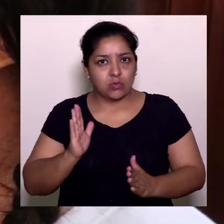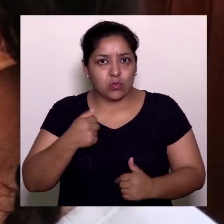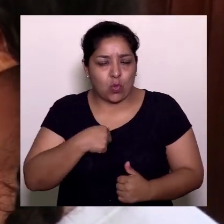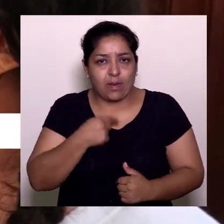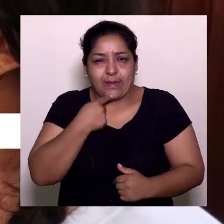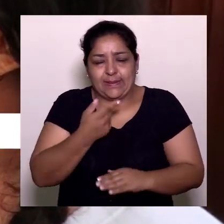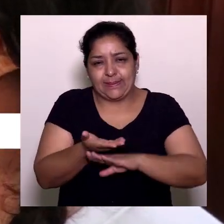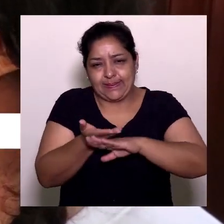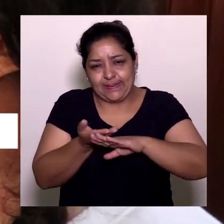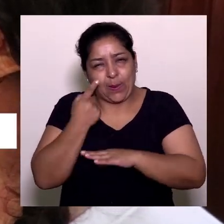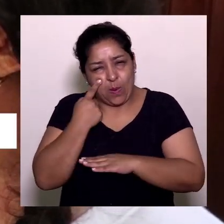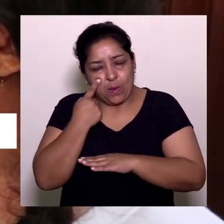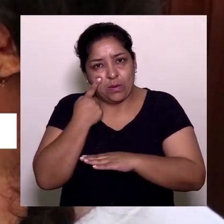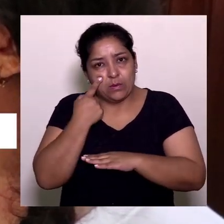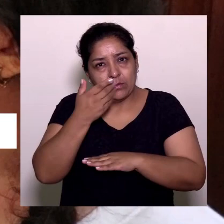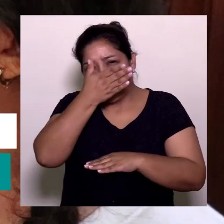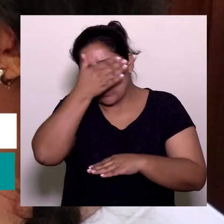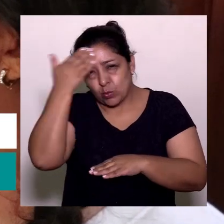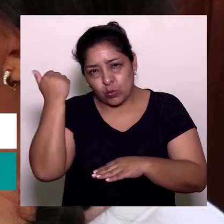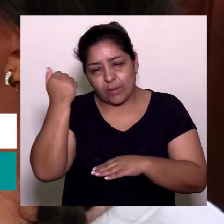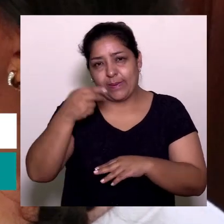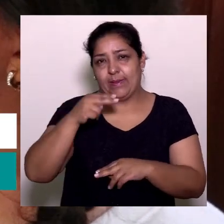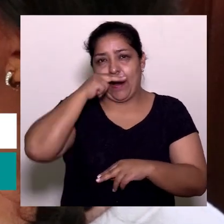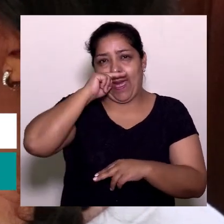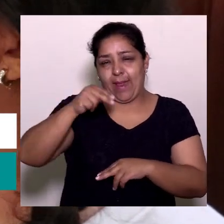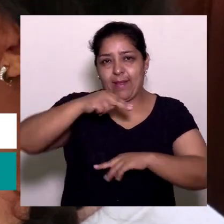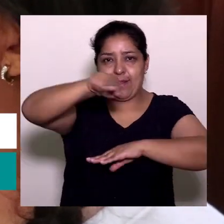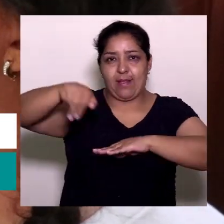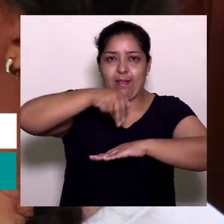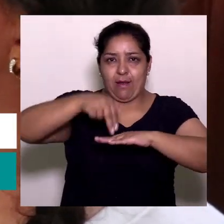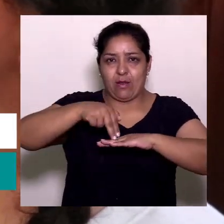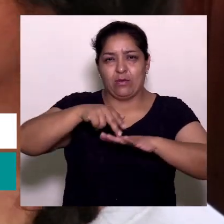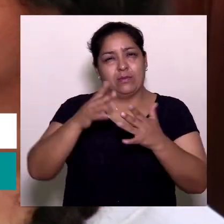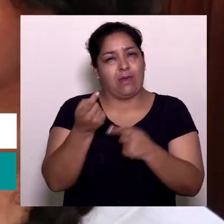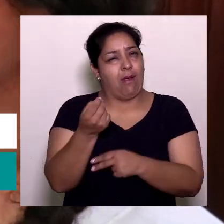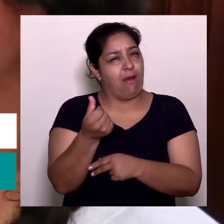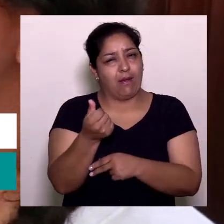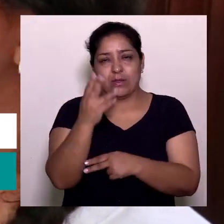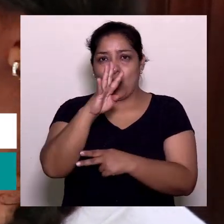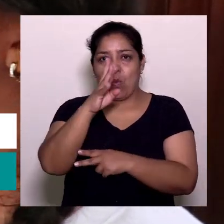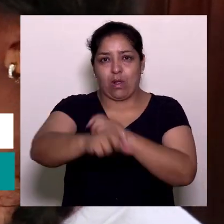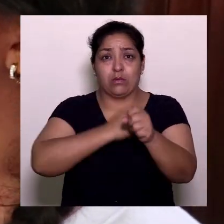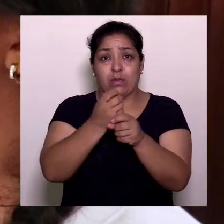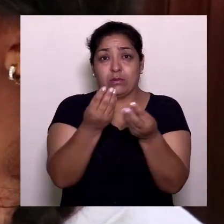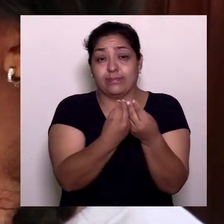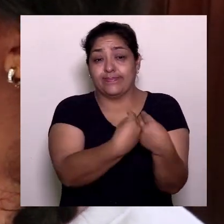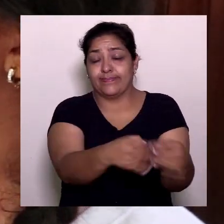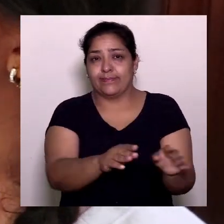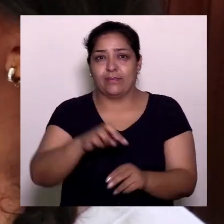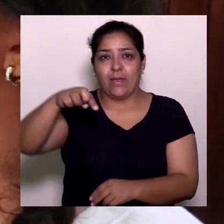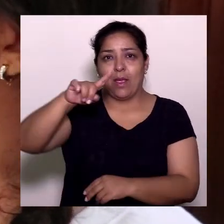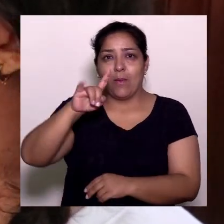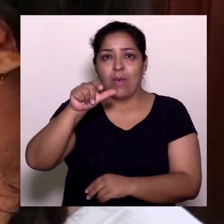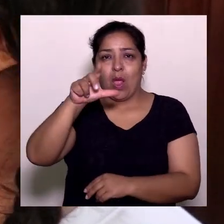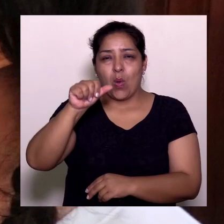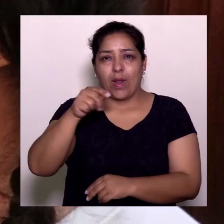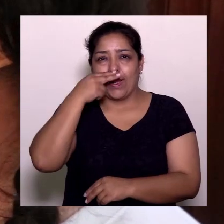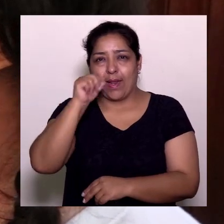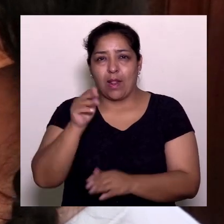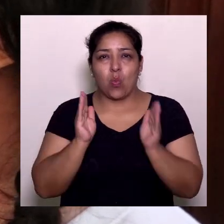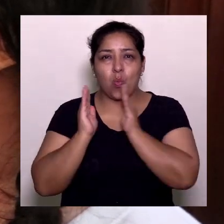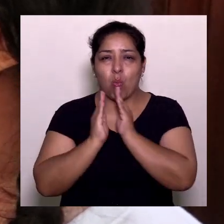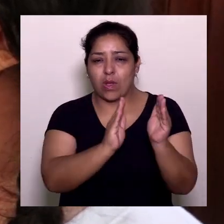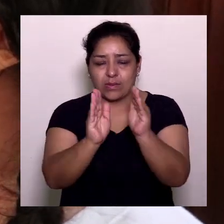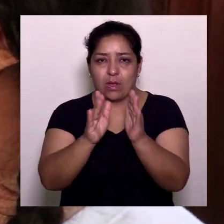pedía hoy especial énfasis en no olvidar a una niña nariñense que está por cumplir cuatro años de desaparecida, Paula Nicol de